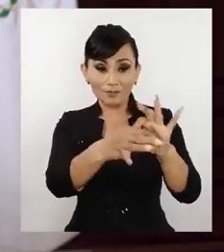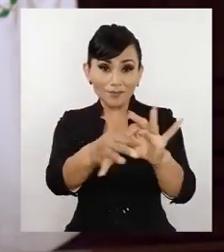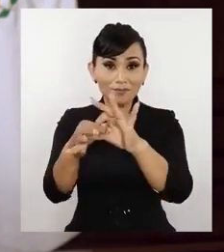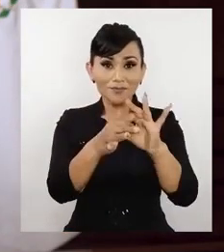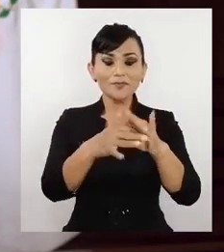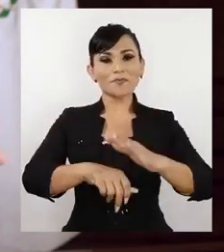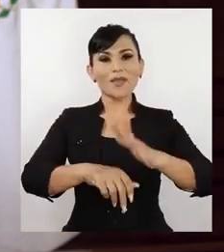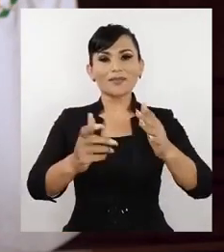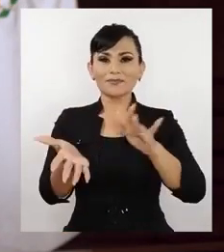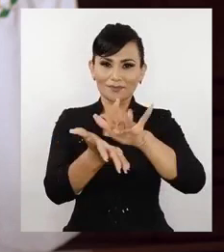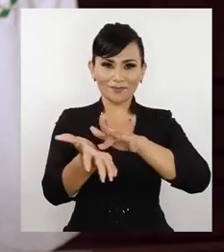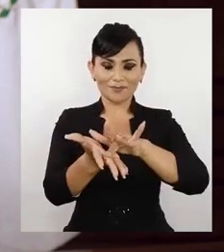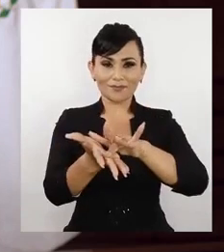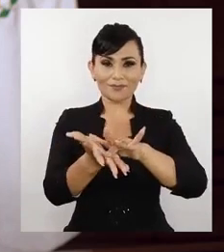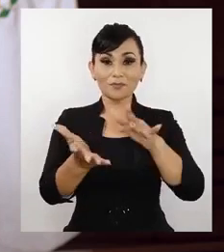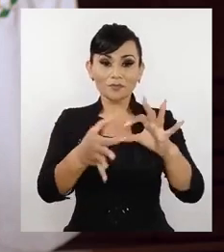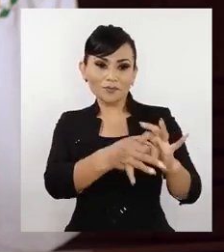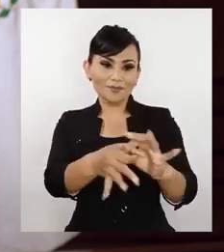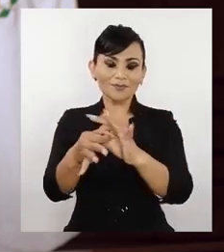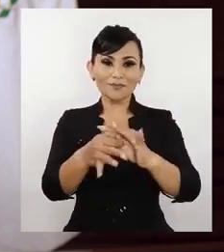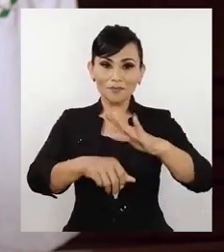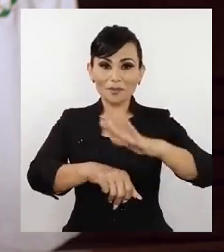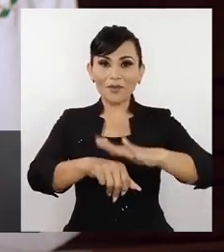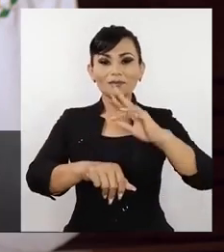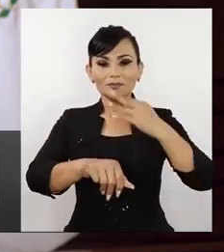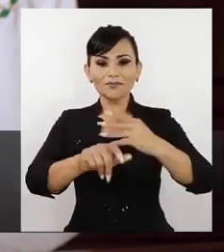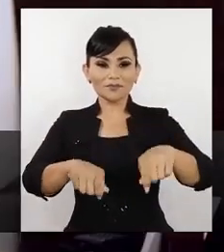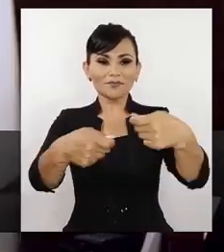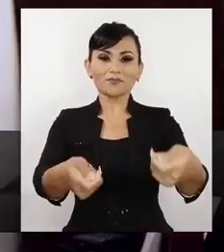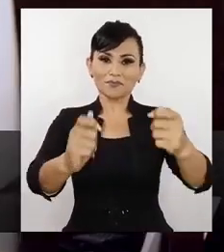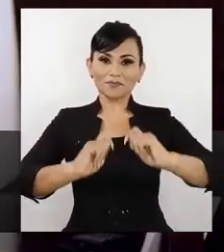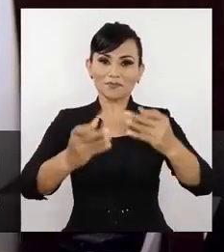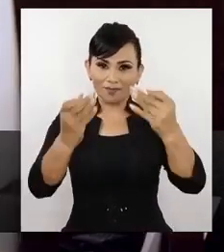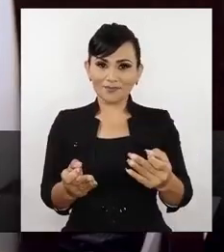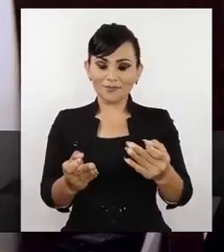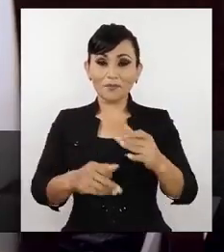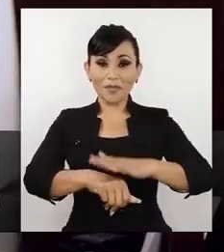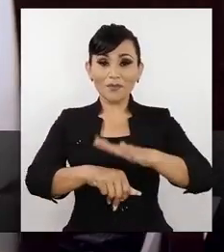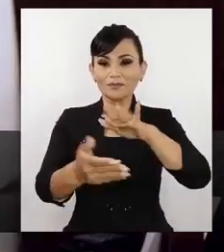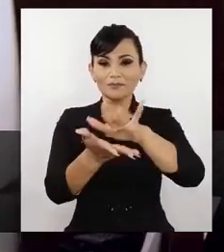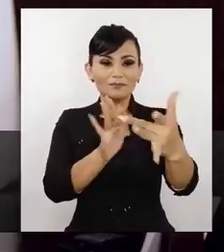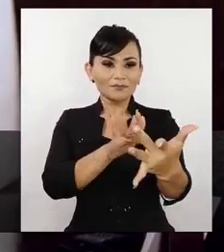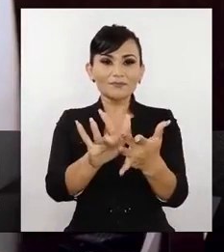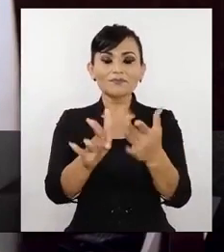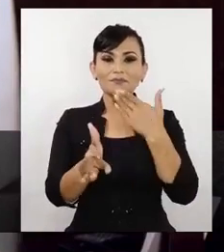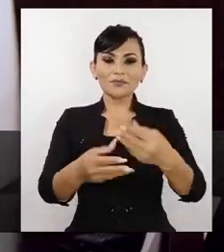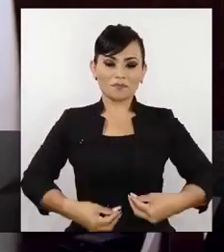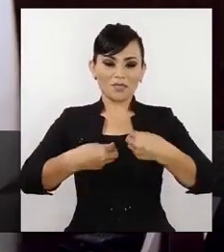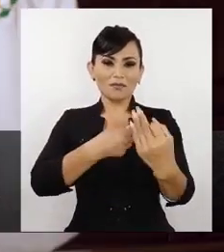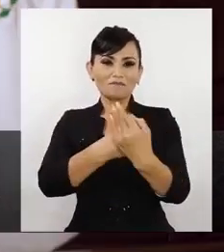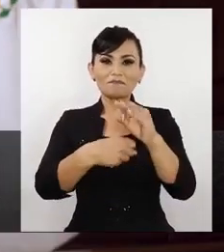somos más cuando cada quien asume su parte somos más cuando defendemos